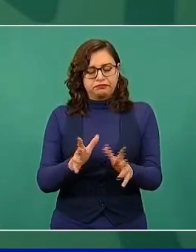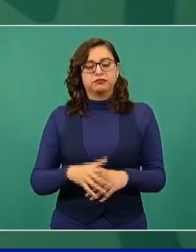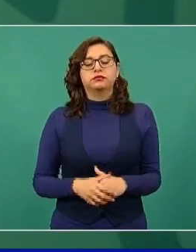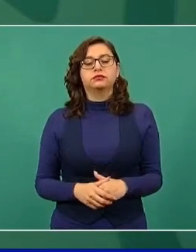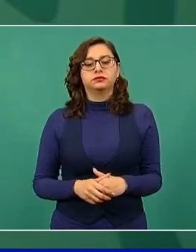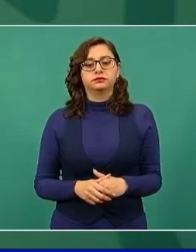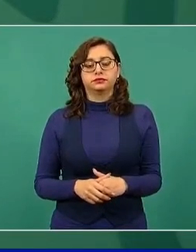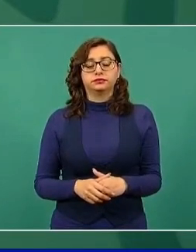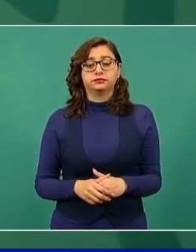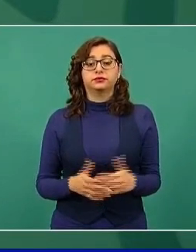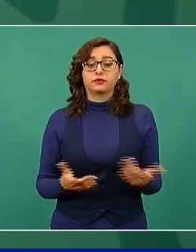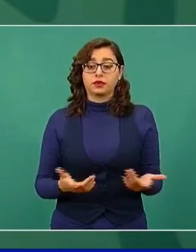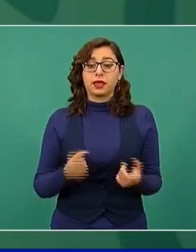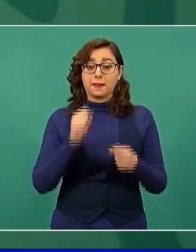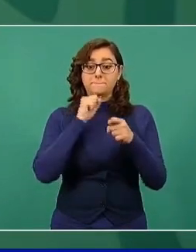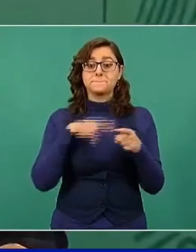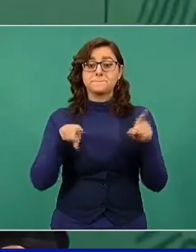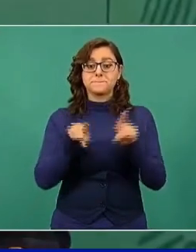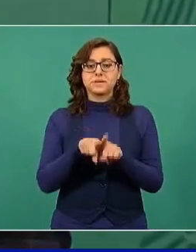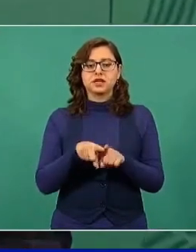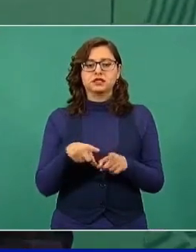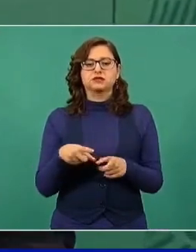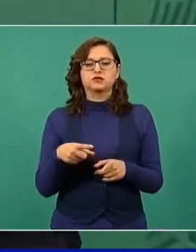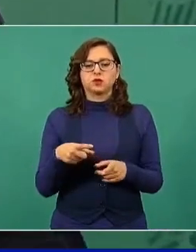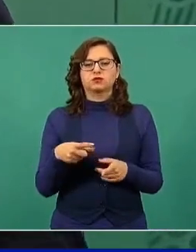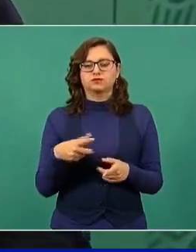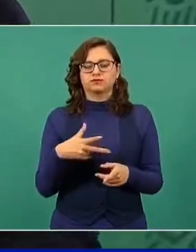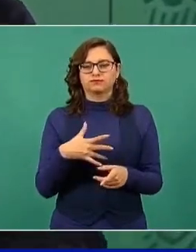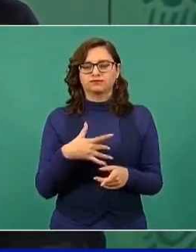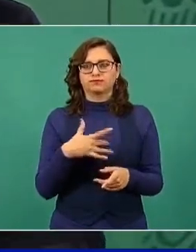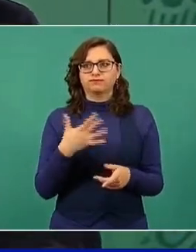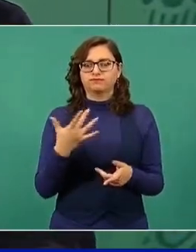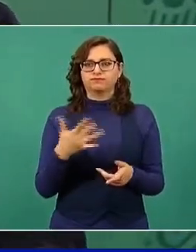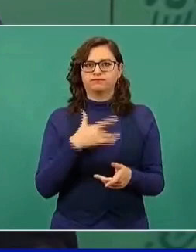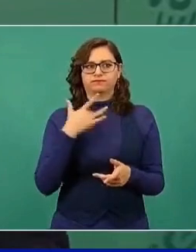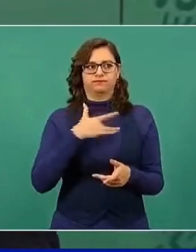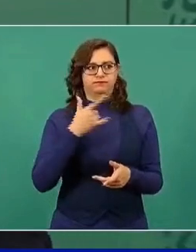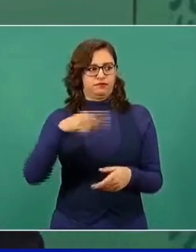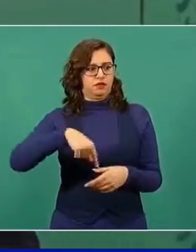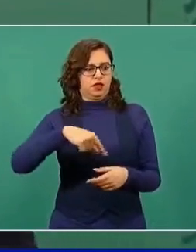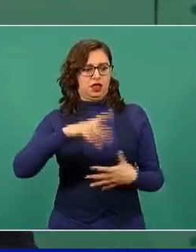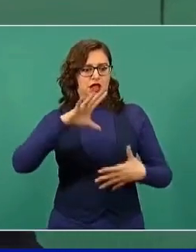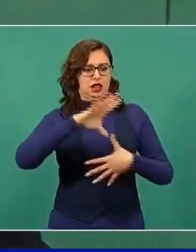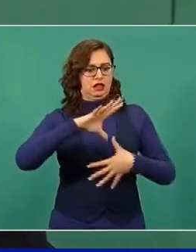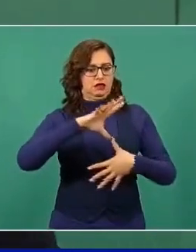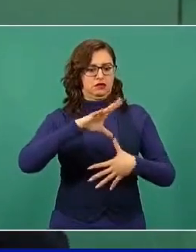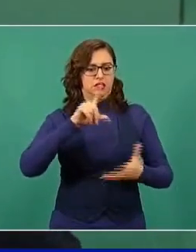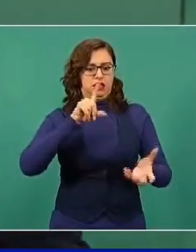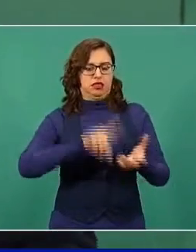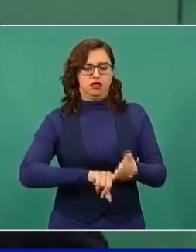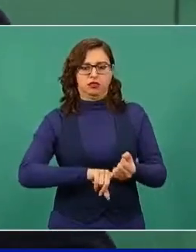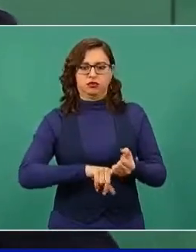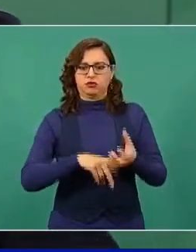Posteriormente, considerar que se tiene un mercado interno muy fuerte,